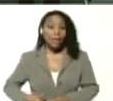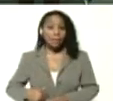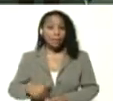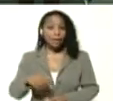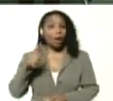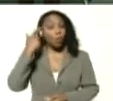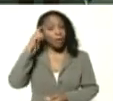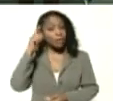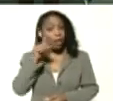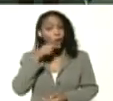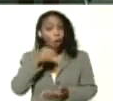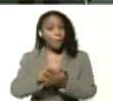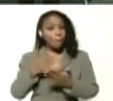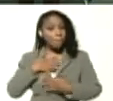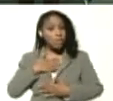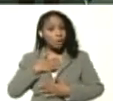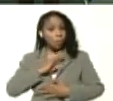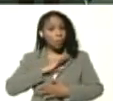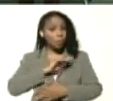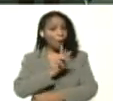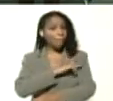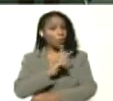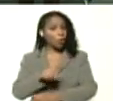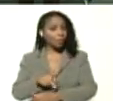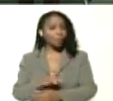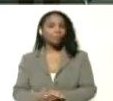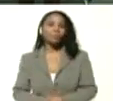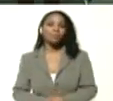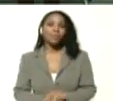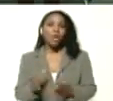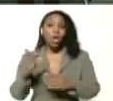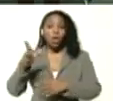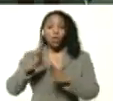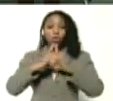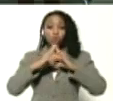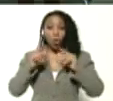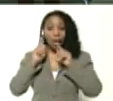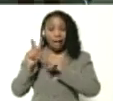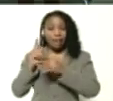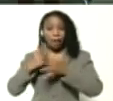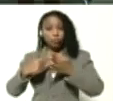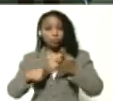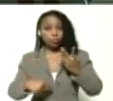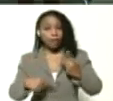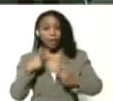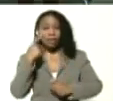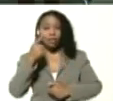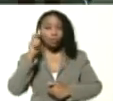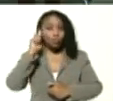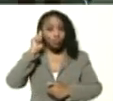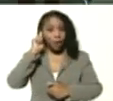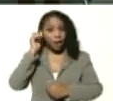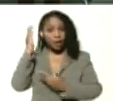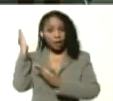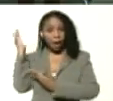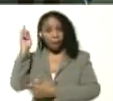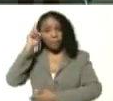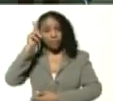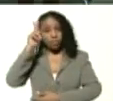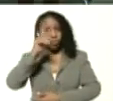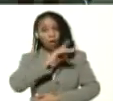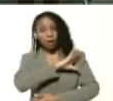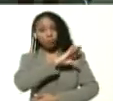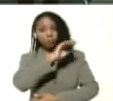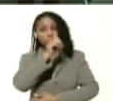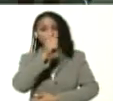poeta todas estas cosas que ha dicho Joe Grady la profesora Joe